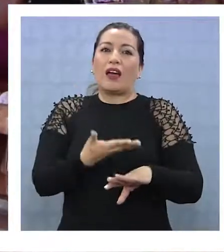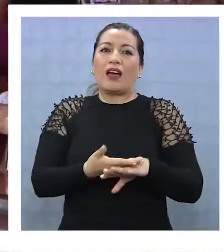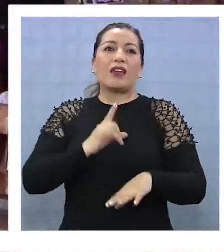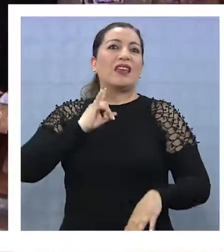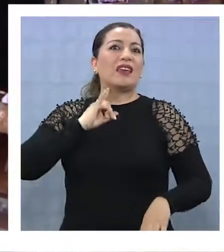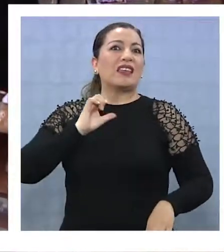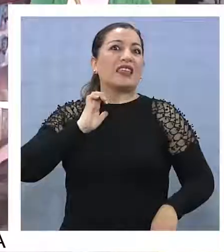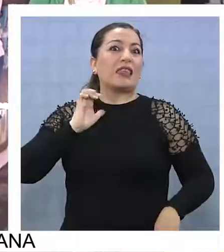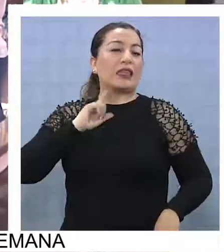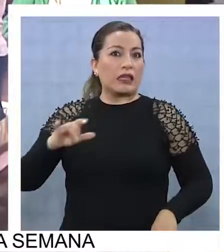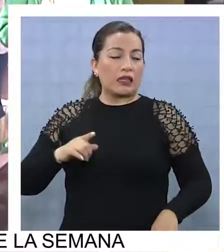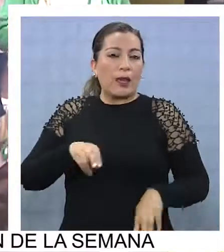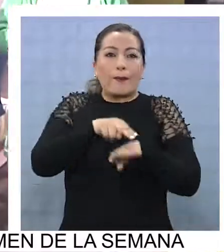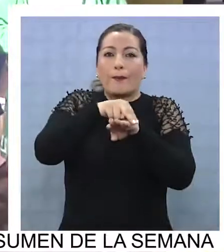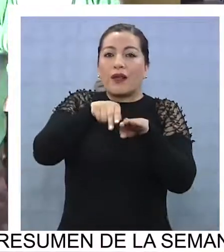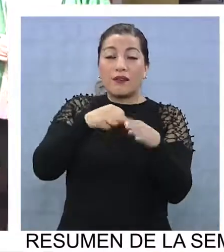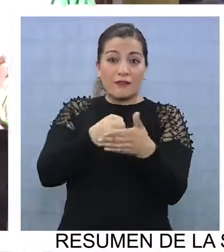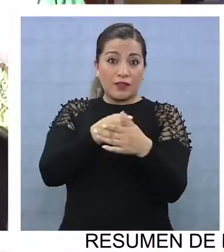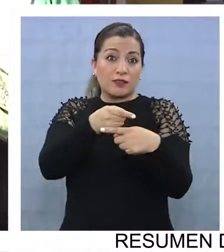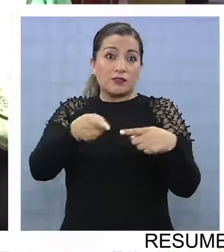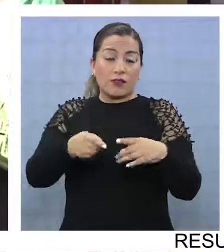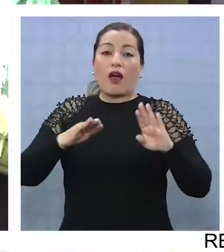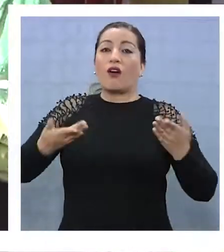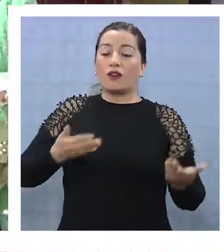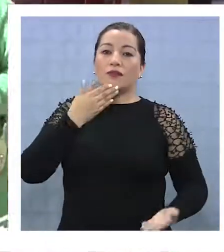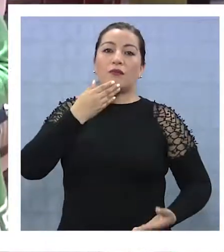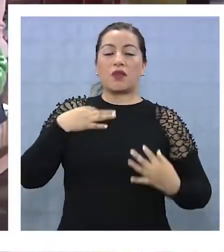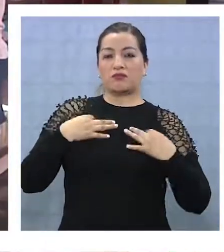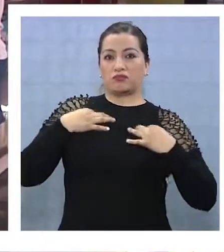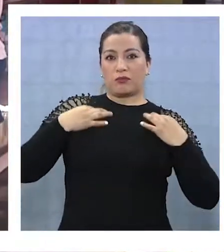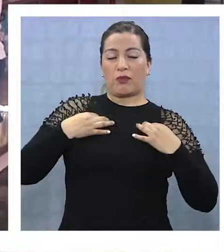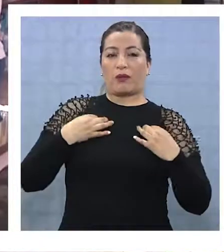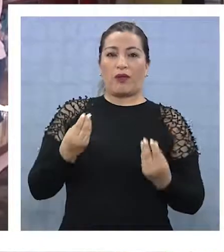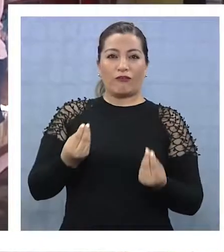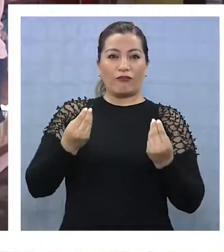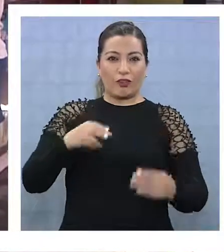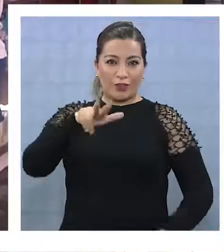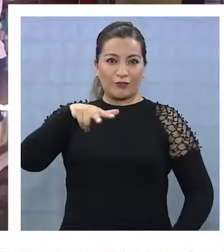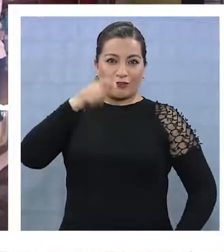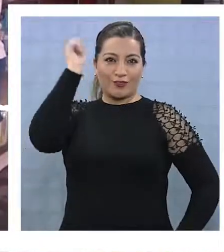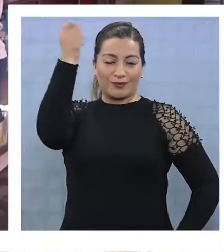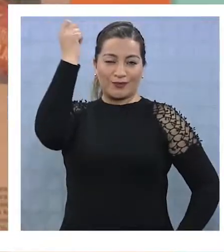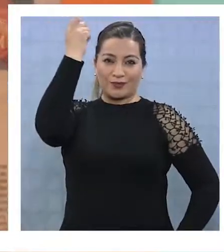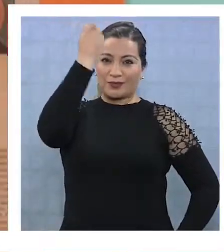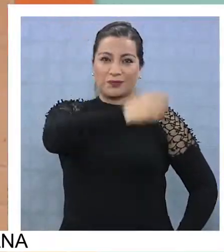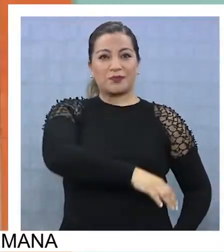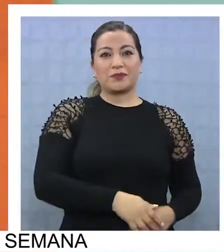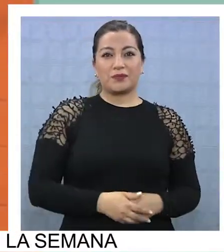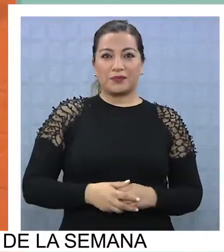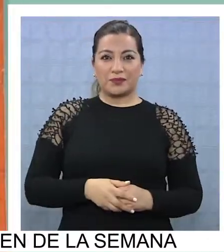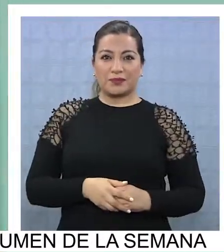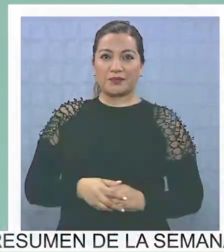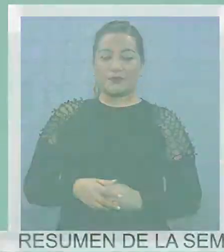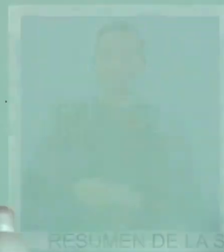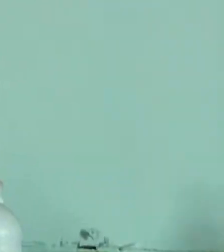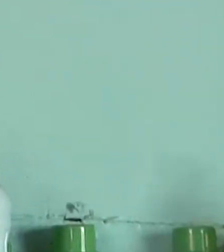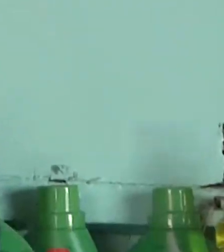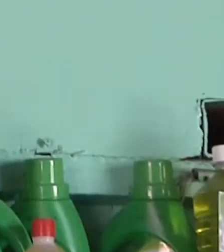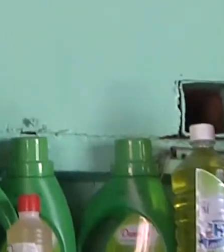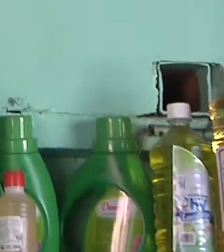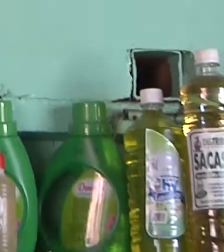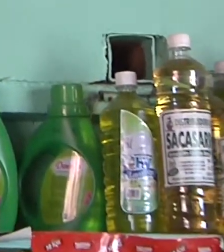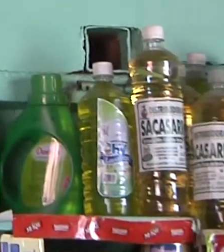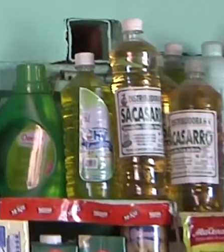Las ofertas incluyen queques y empanadas los fines de semana, y ahora, vestuario para un buen 18. ¡Gracias! No, no, no.